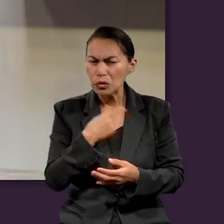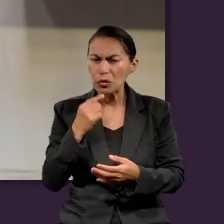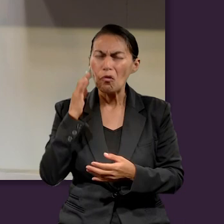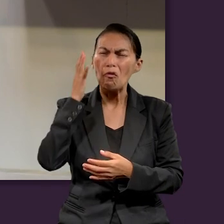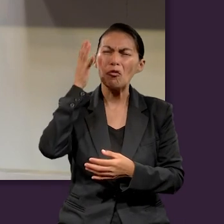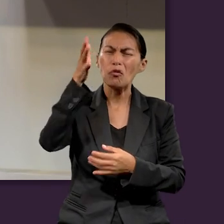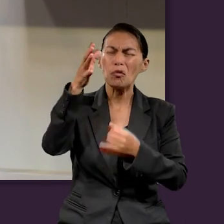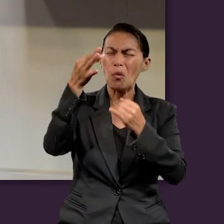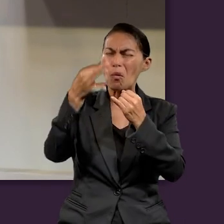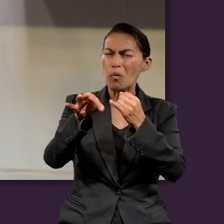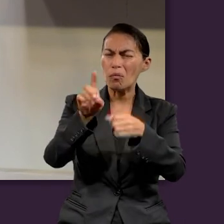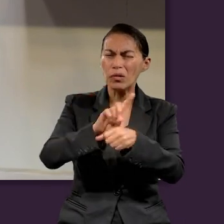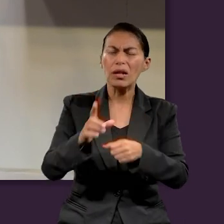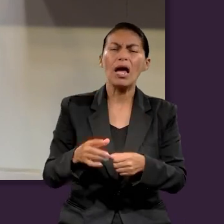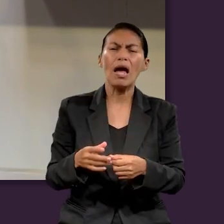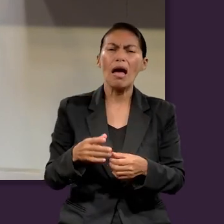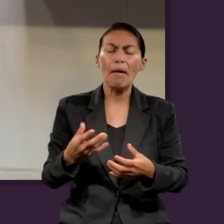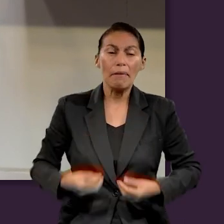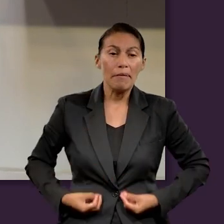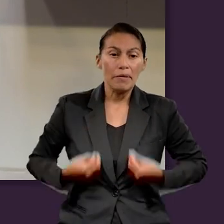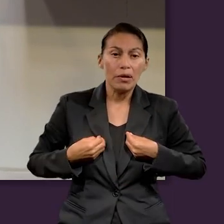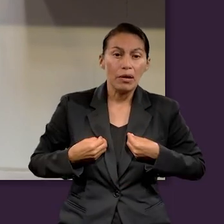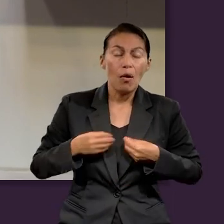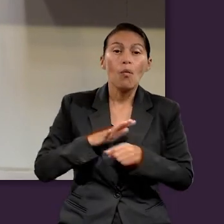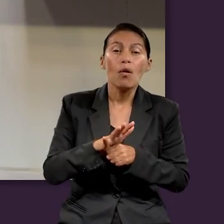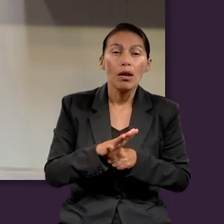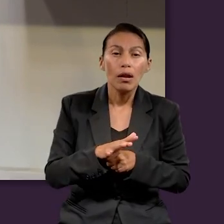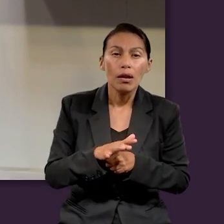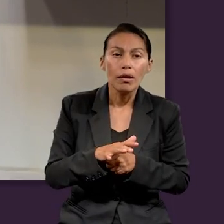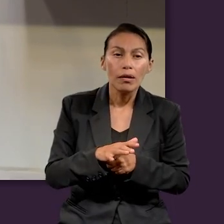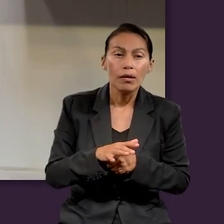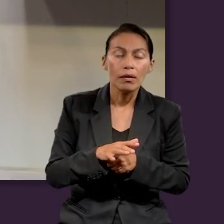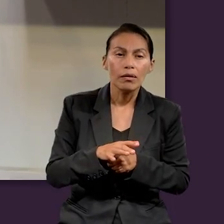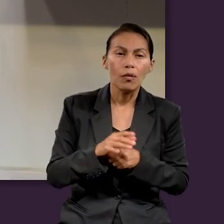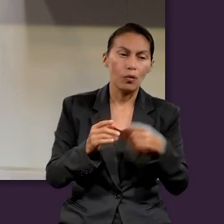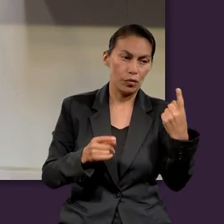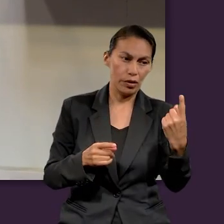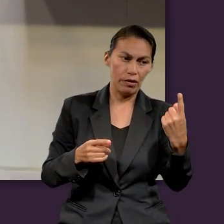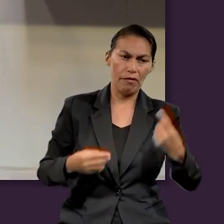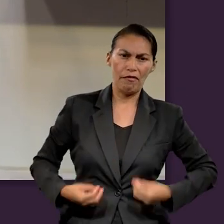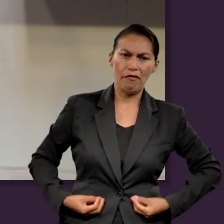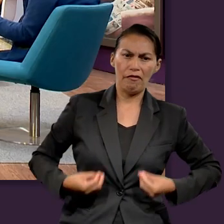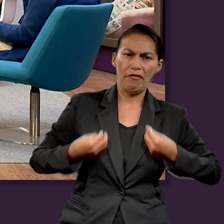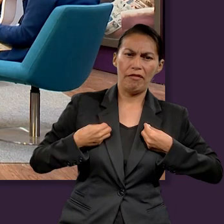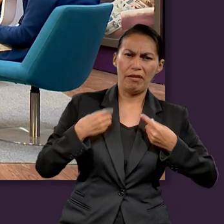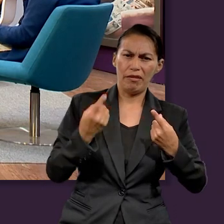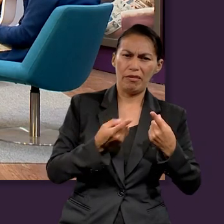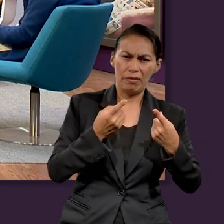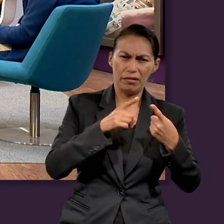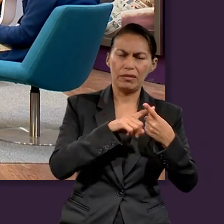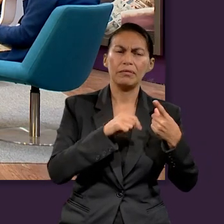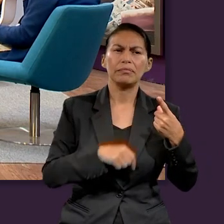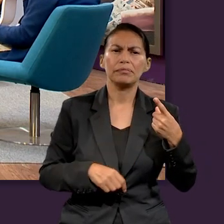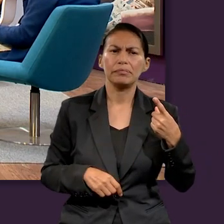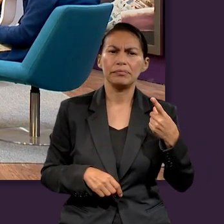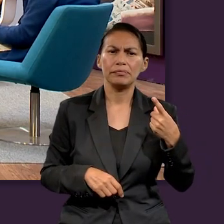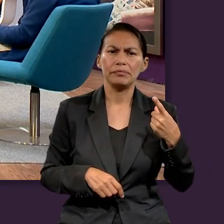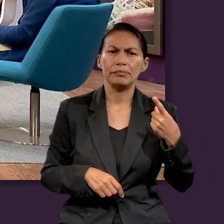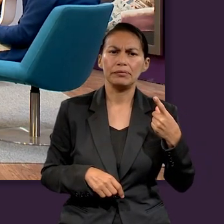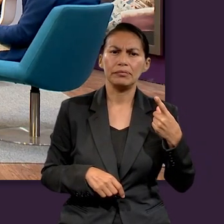habremos de vivir en el tiempo del fin? La inmortalidad del alma es una de ellas.